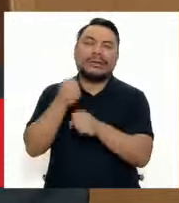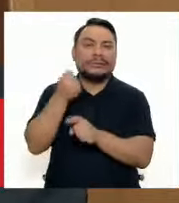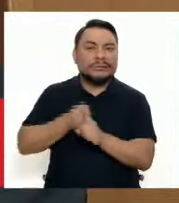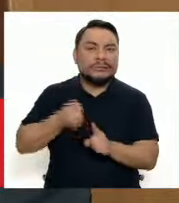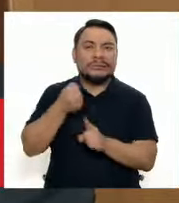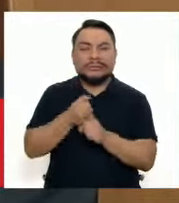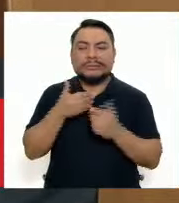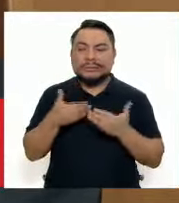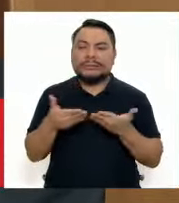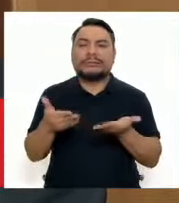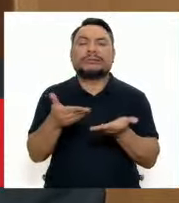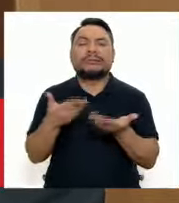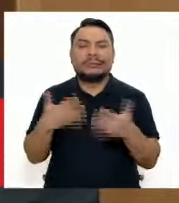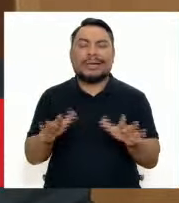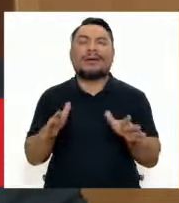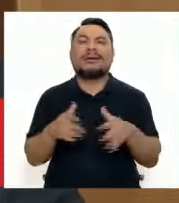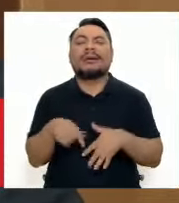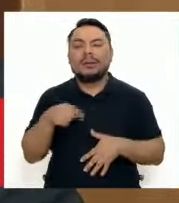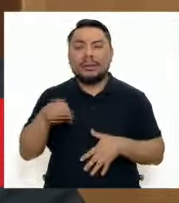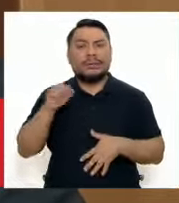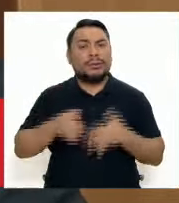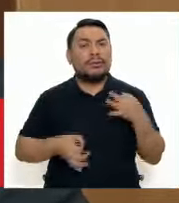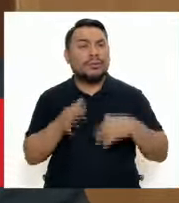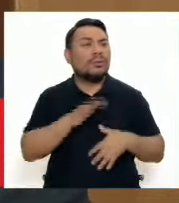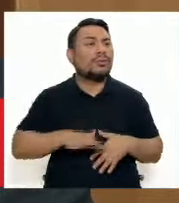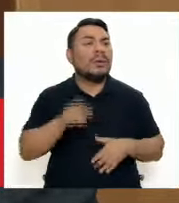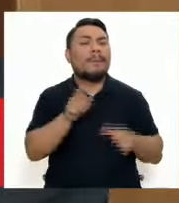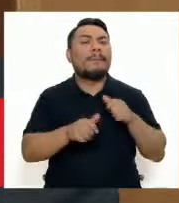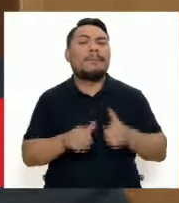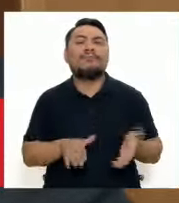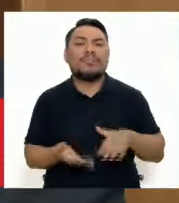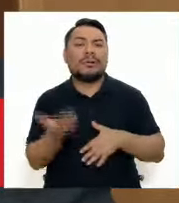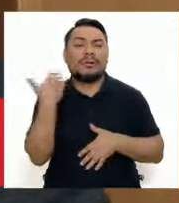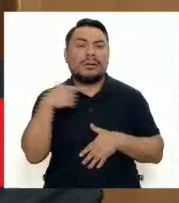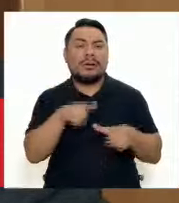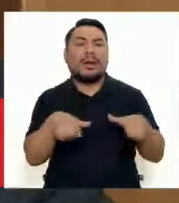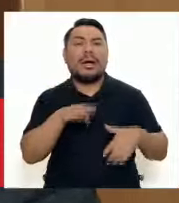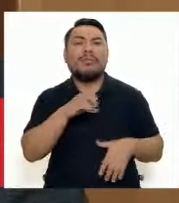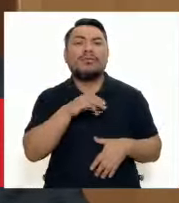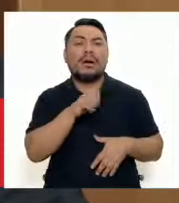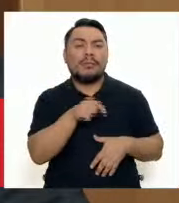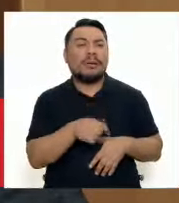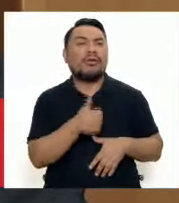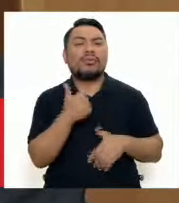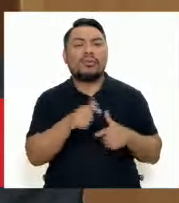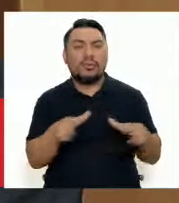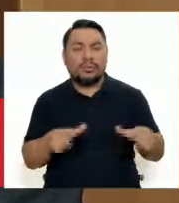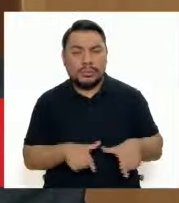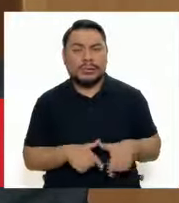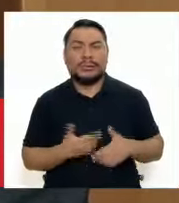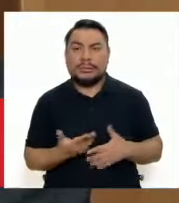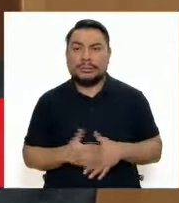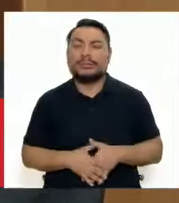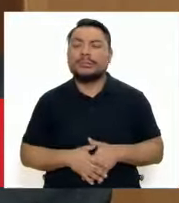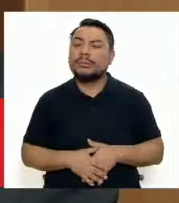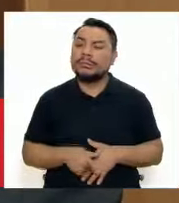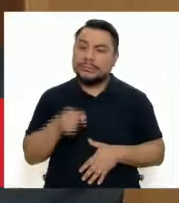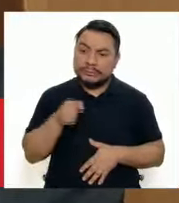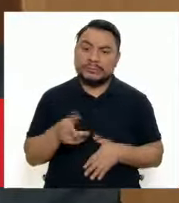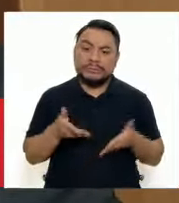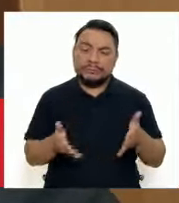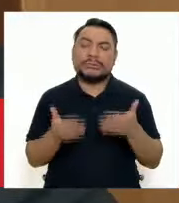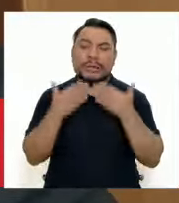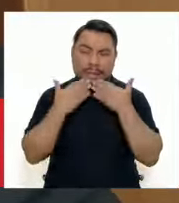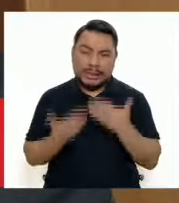y ciertamente es un acto de justicia para todas las vidas que se han perdido en Buhama y en otras partes de esta concesionera vial. Estamos